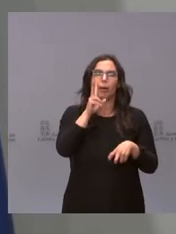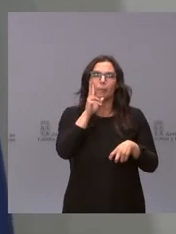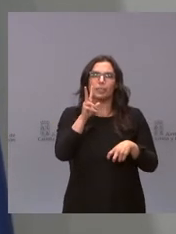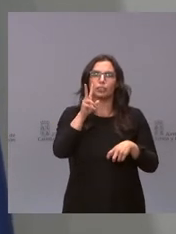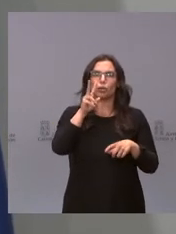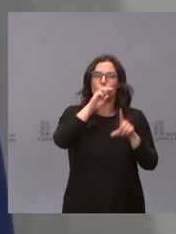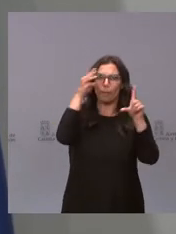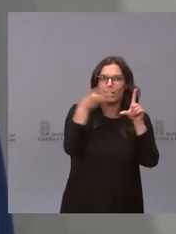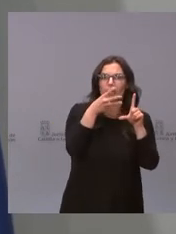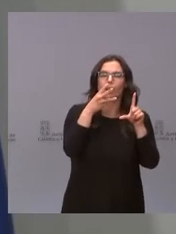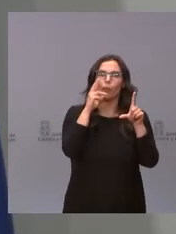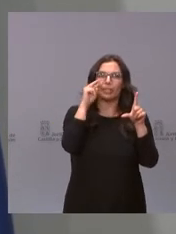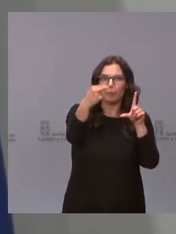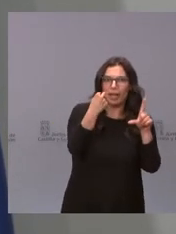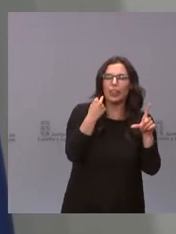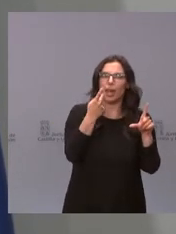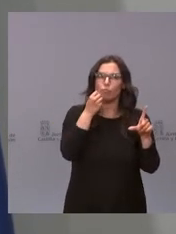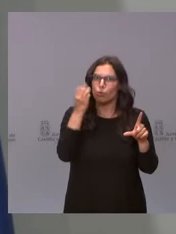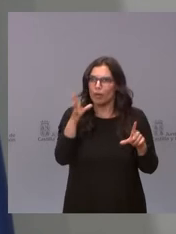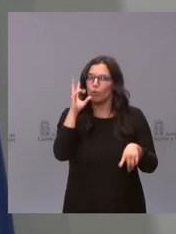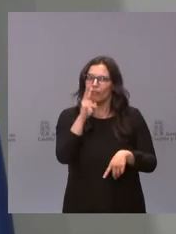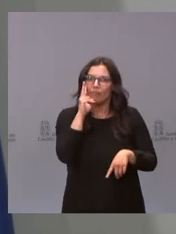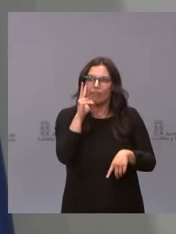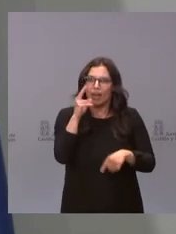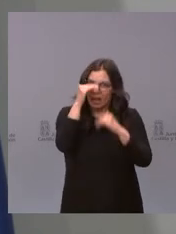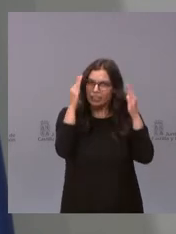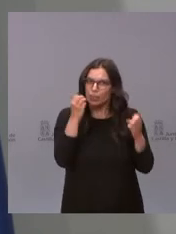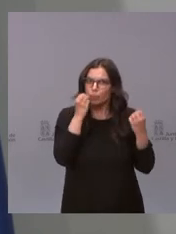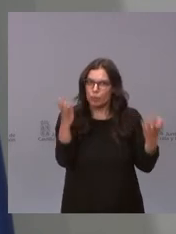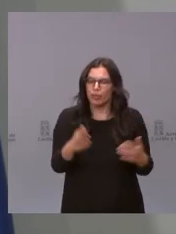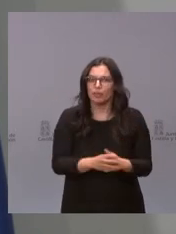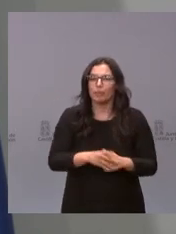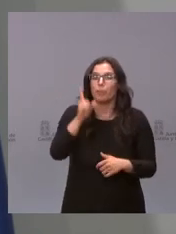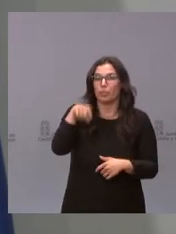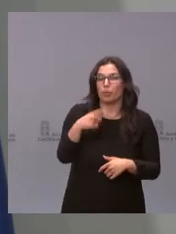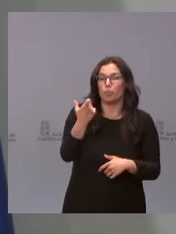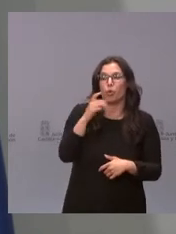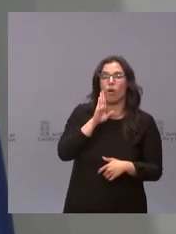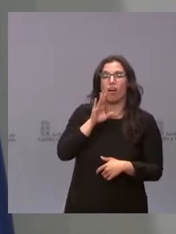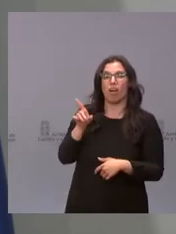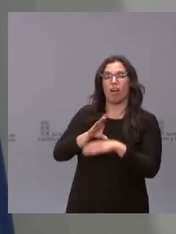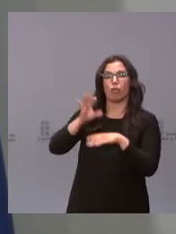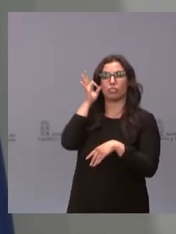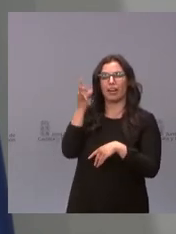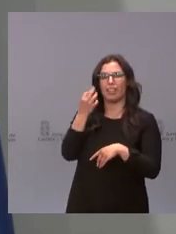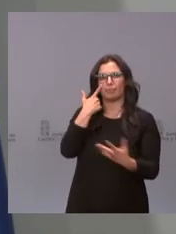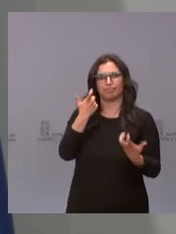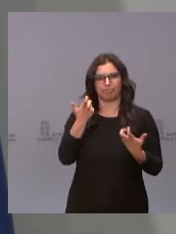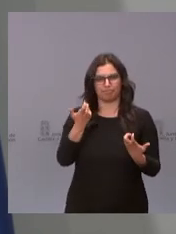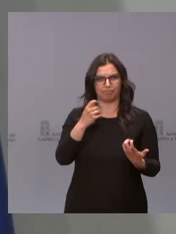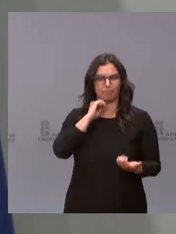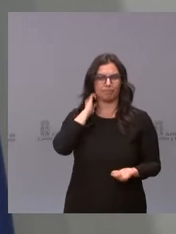a leer los números. Pero conviene recalcar un poco lo que ha dicho la consejera. Es decir,